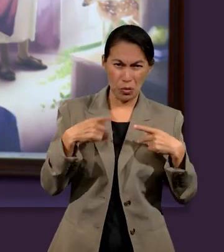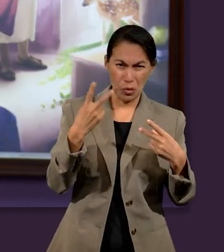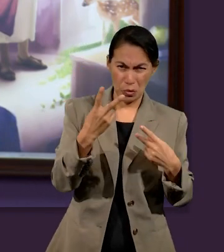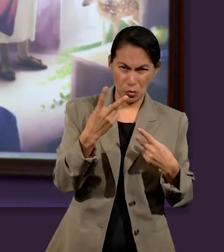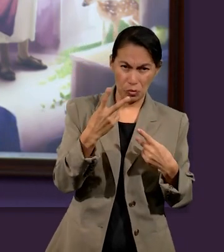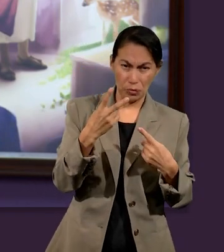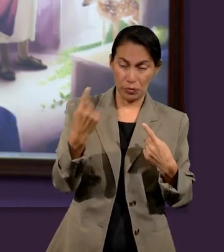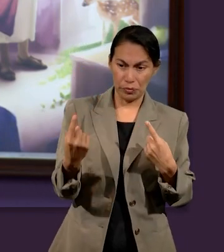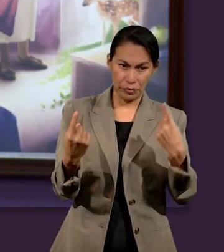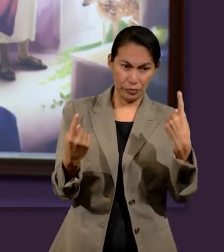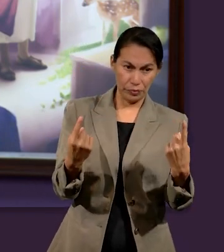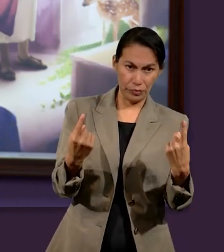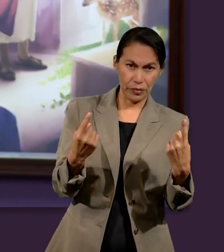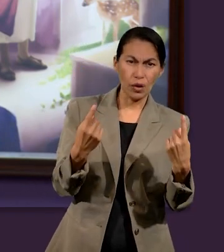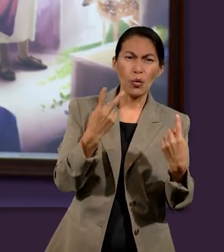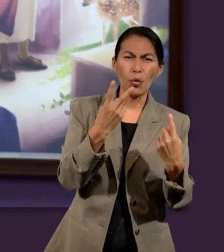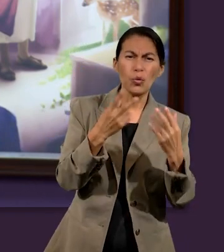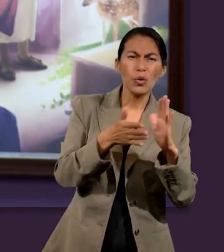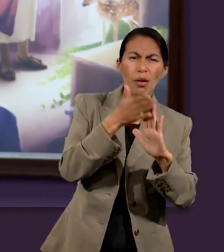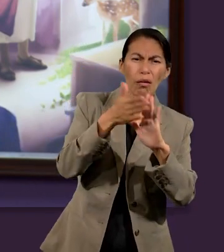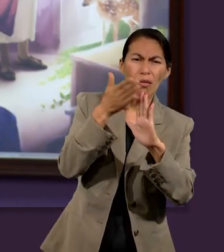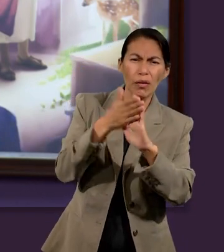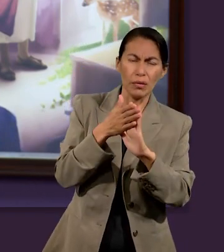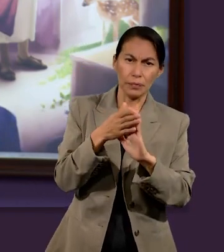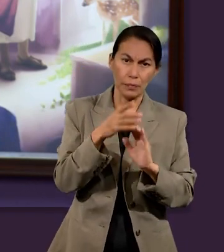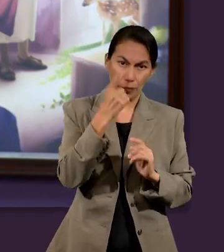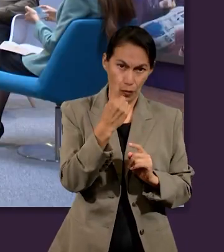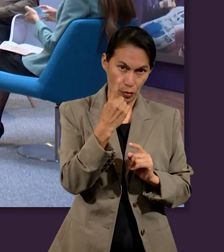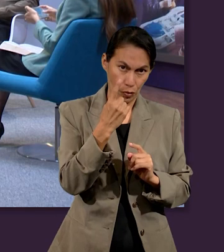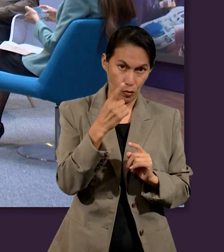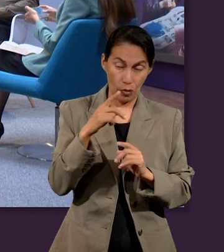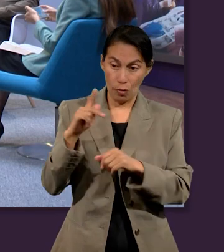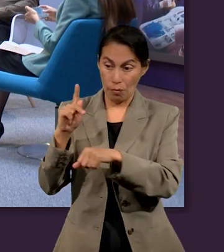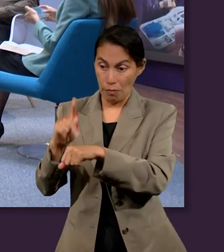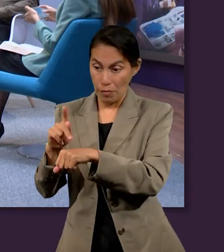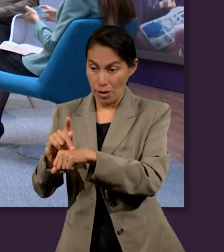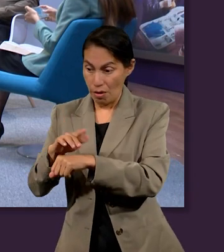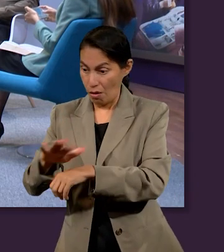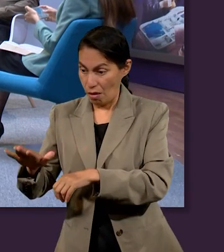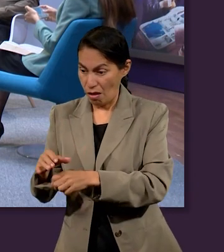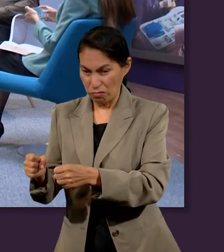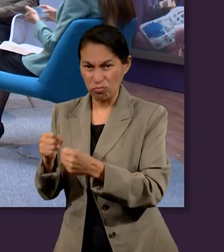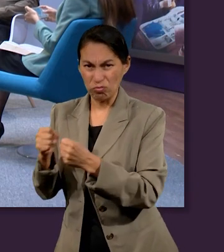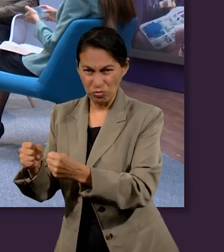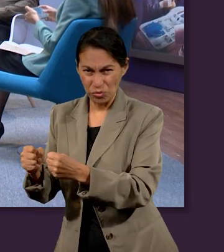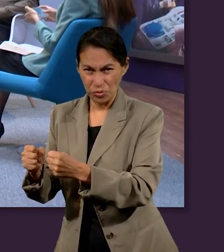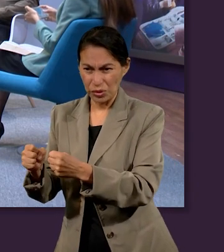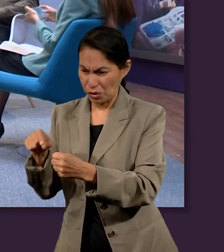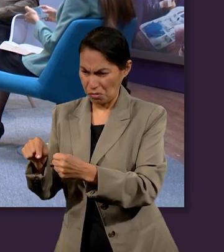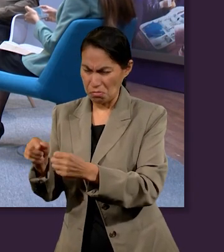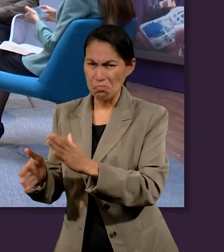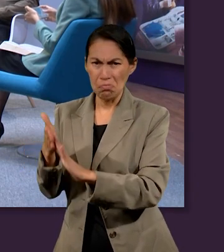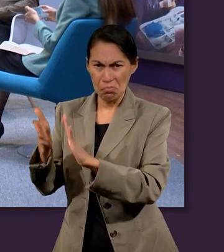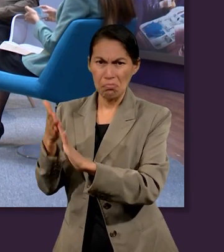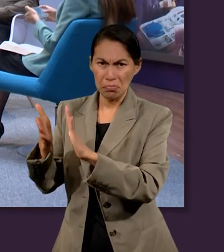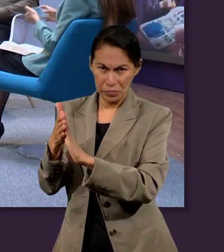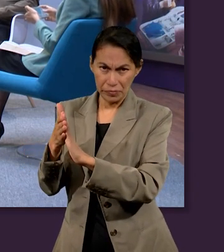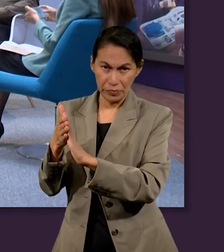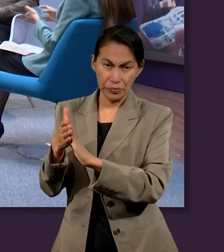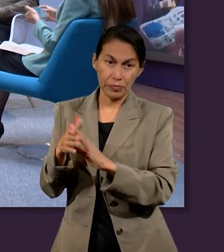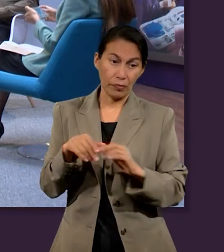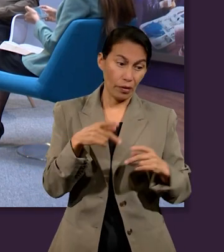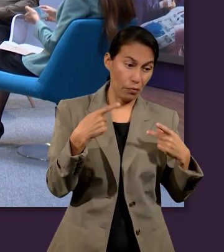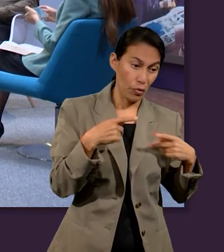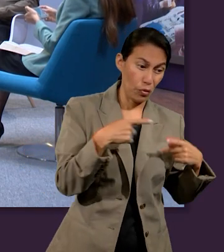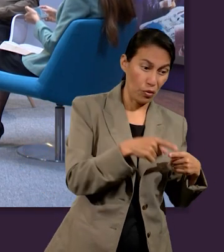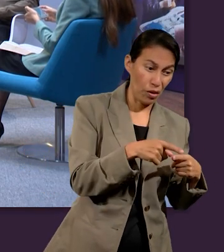donde Jesús presenta a dos diferentes constructores. recordarán la parábola, alguien que estaba construyendo sobre la roca,